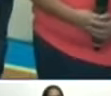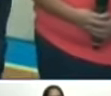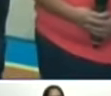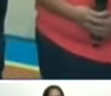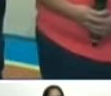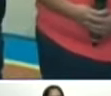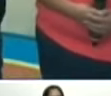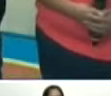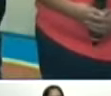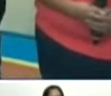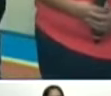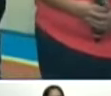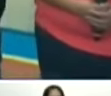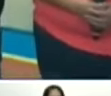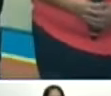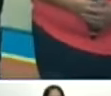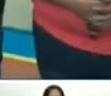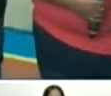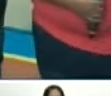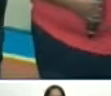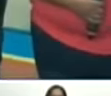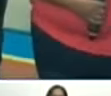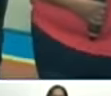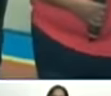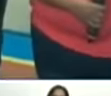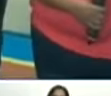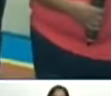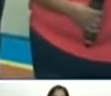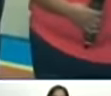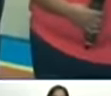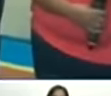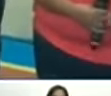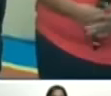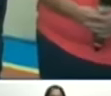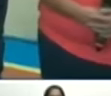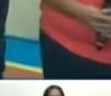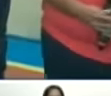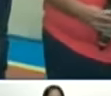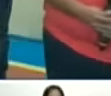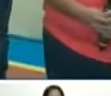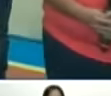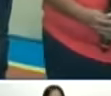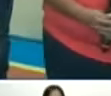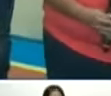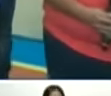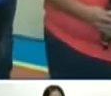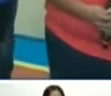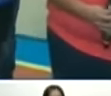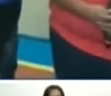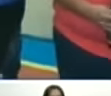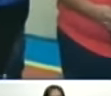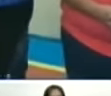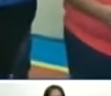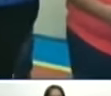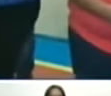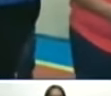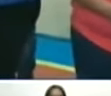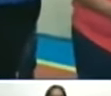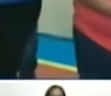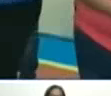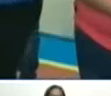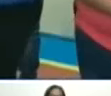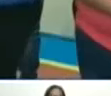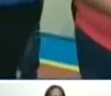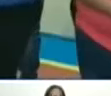y en las grandes misiones y misiones de nueva generación y las fundacionales todos unidos